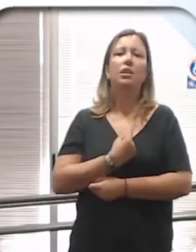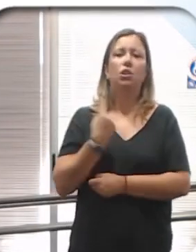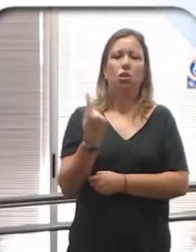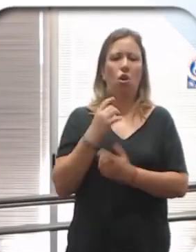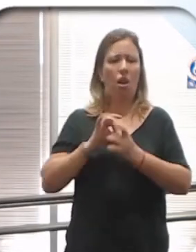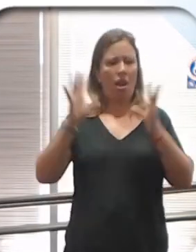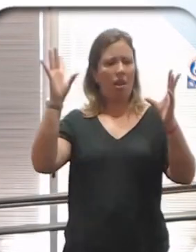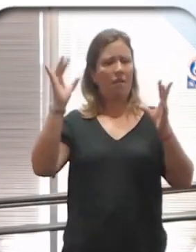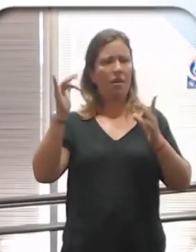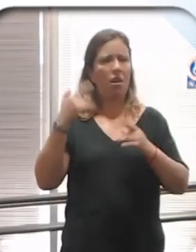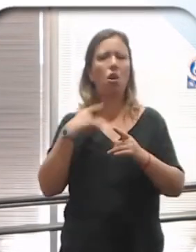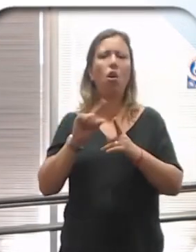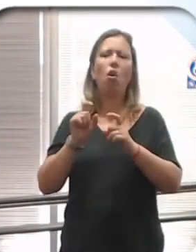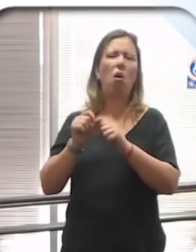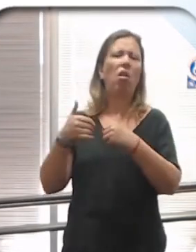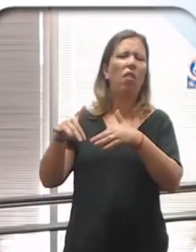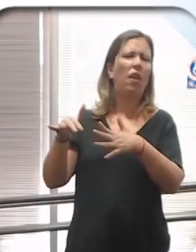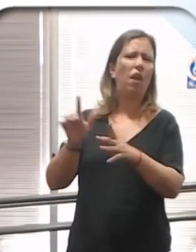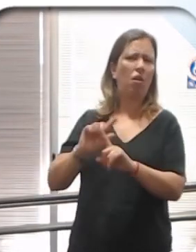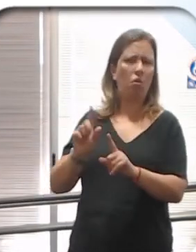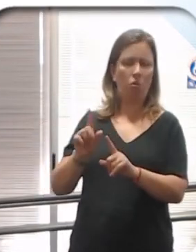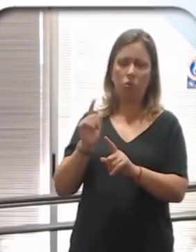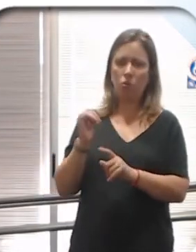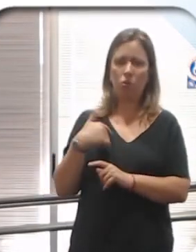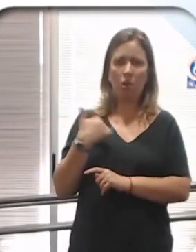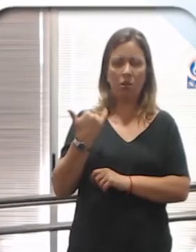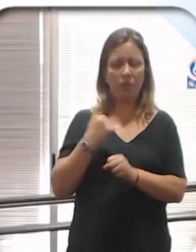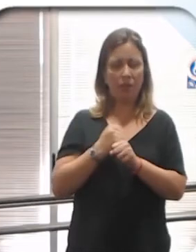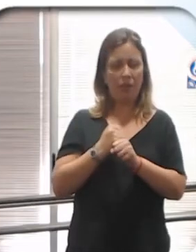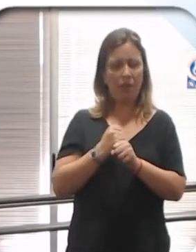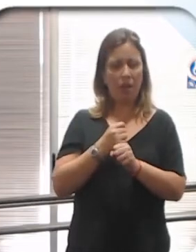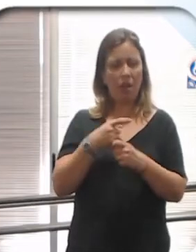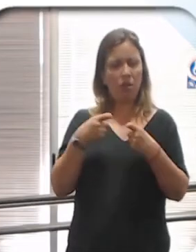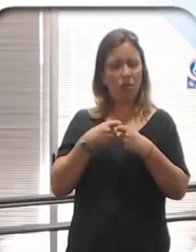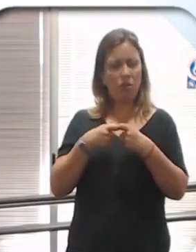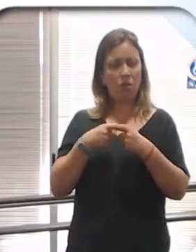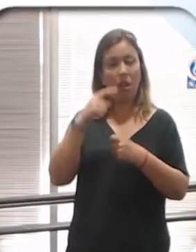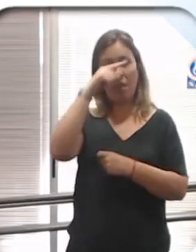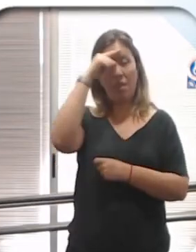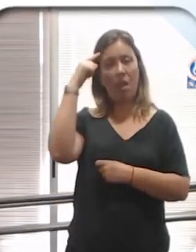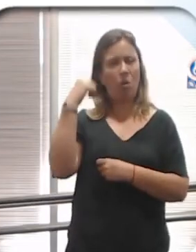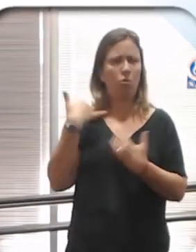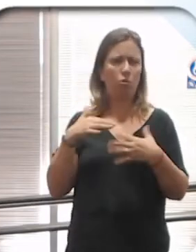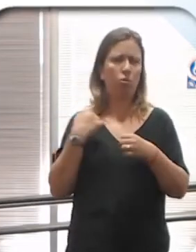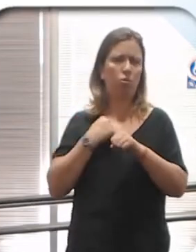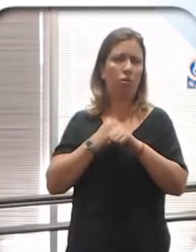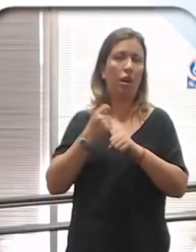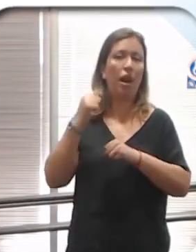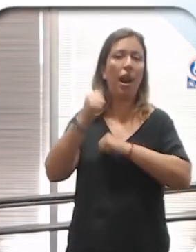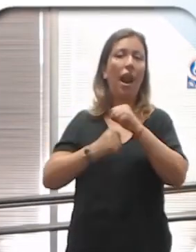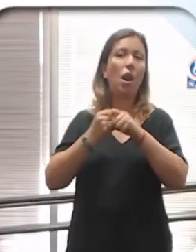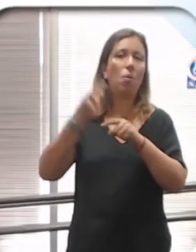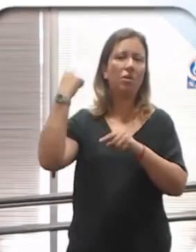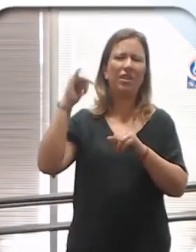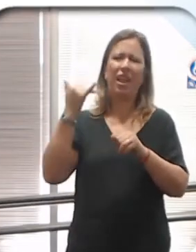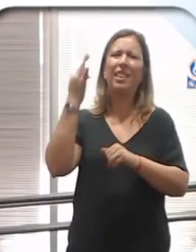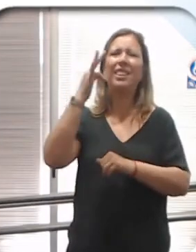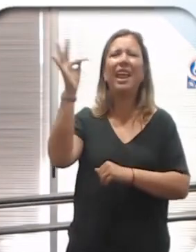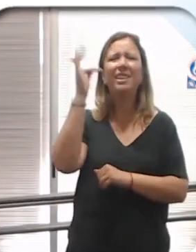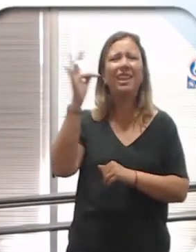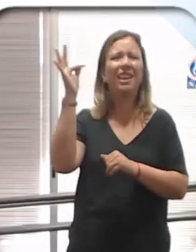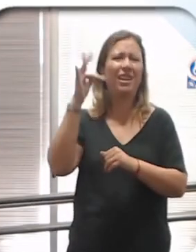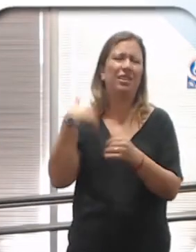sentimental, no les permitimos. Yo trabajo mucho en la asociación Down del Uruguay. El año pasado hicimos una cantidad de talleres.